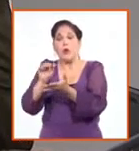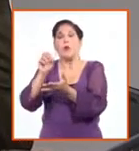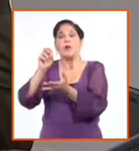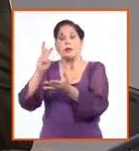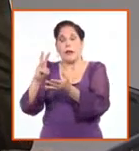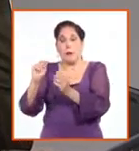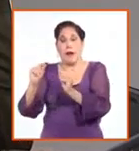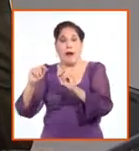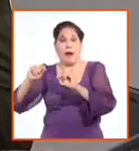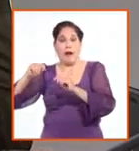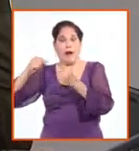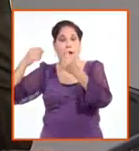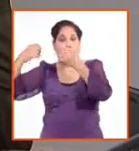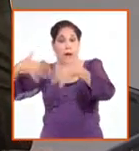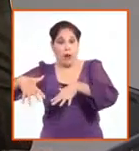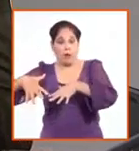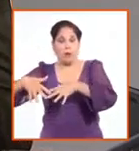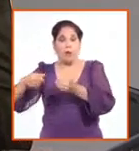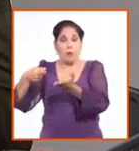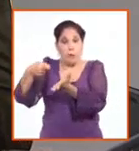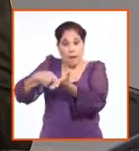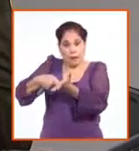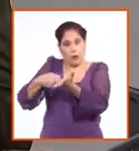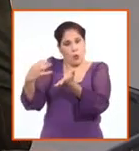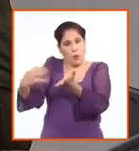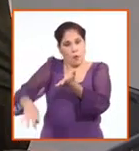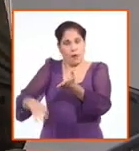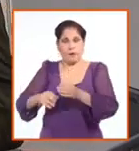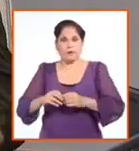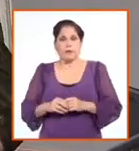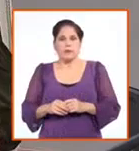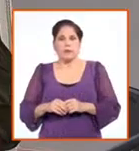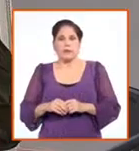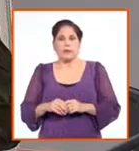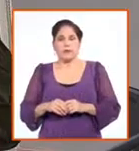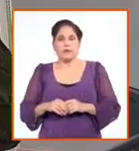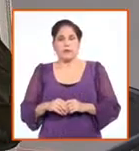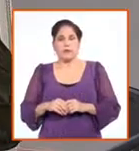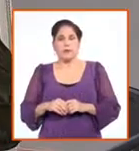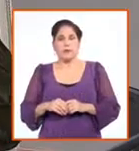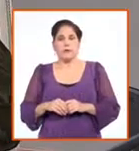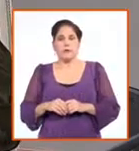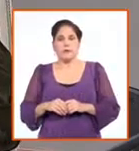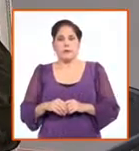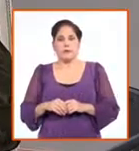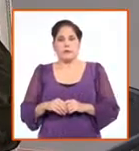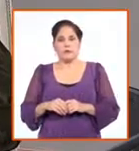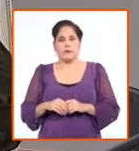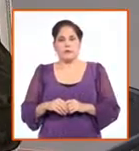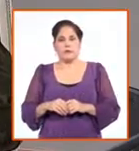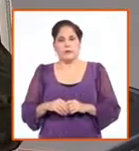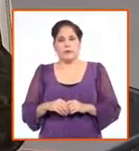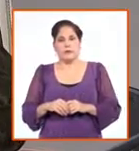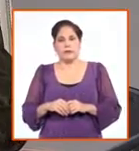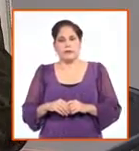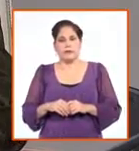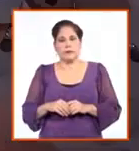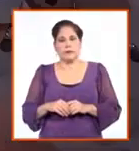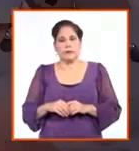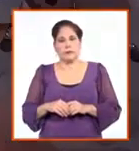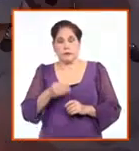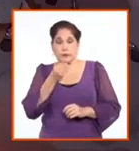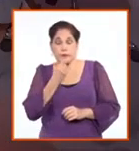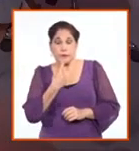precio de su valor original. Y podemos decir categóricamente